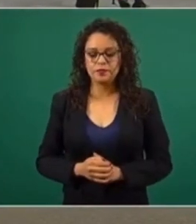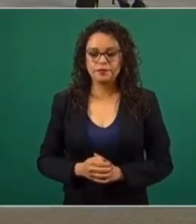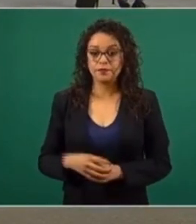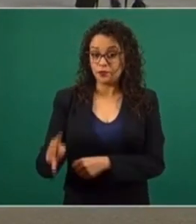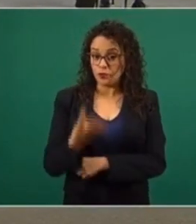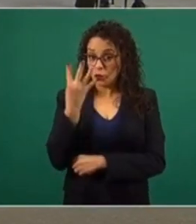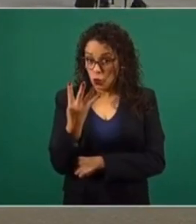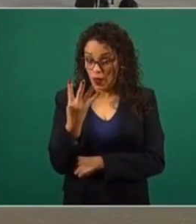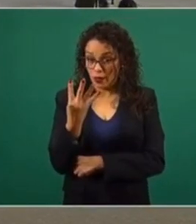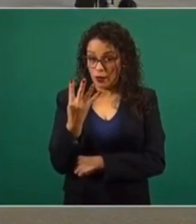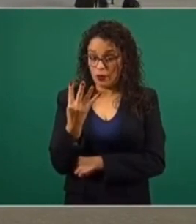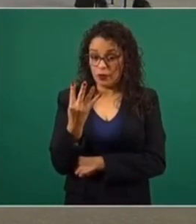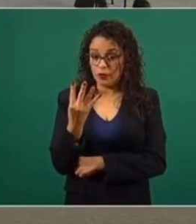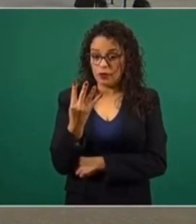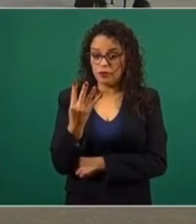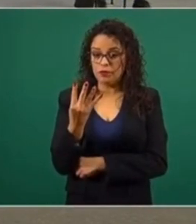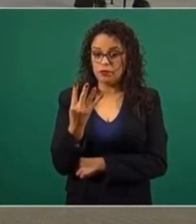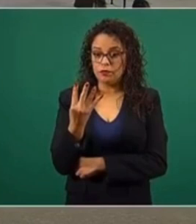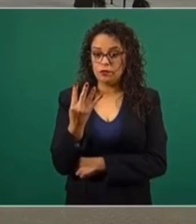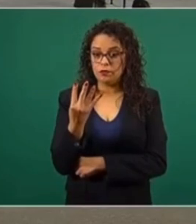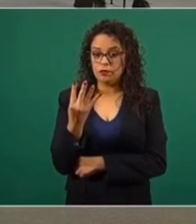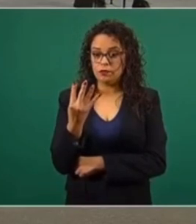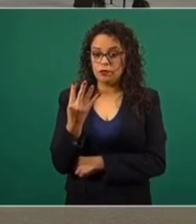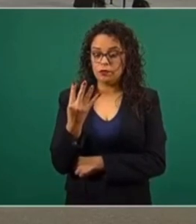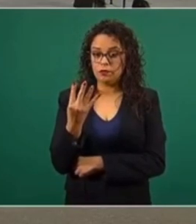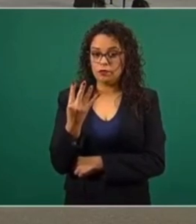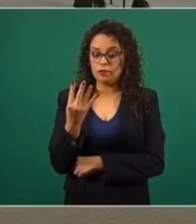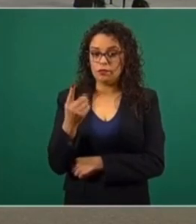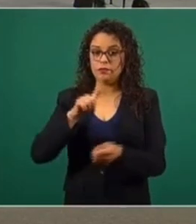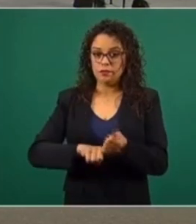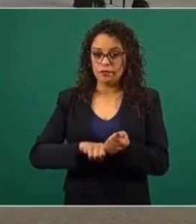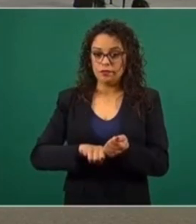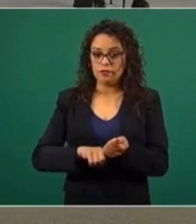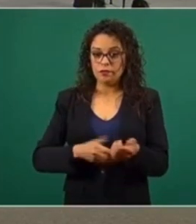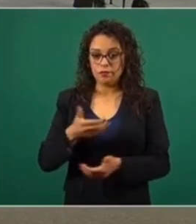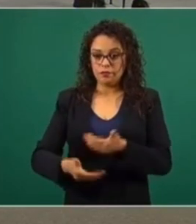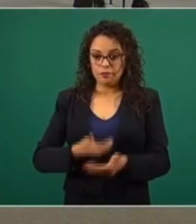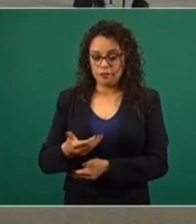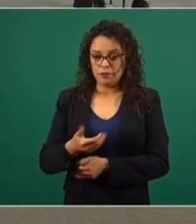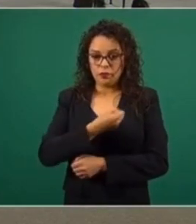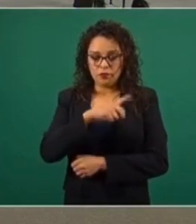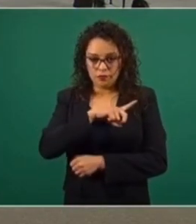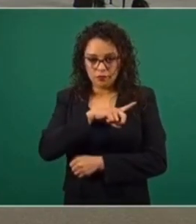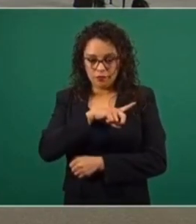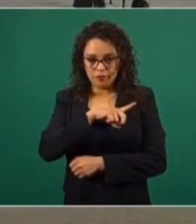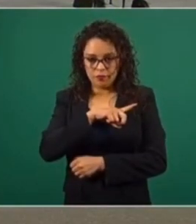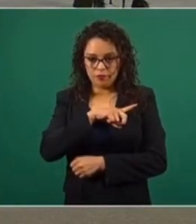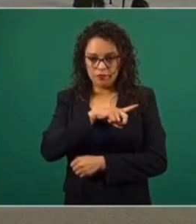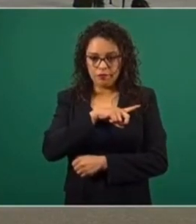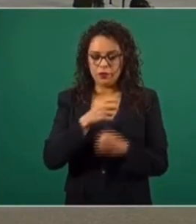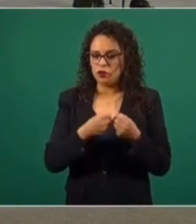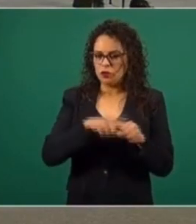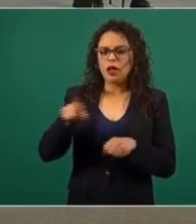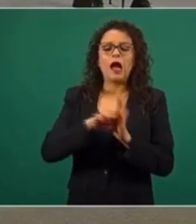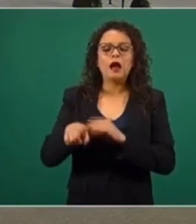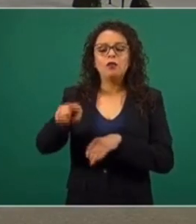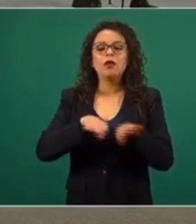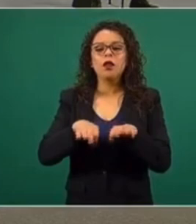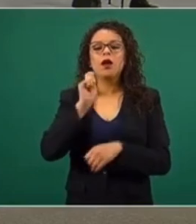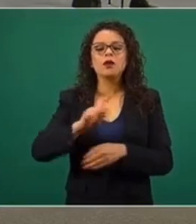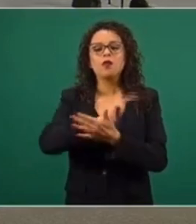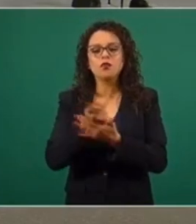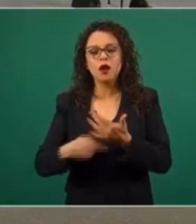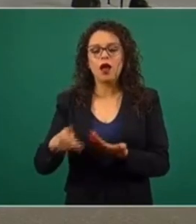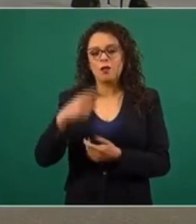cuatro promotores sociales. Los que trabajan en el programa de adultos mayores,